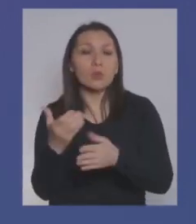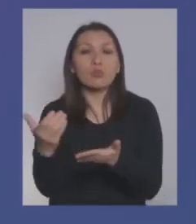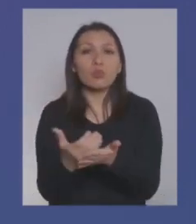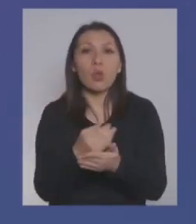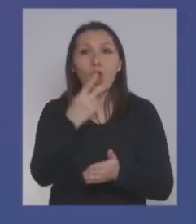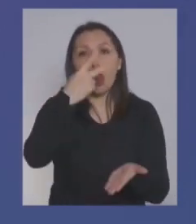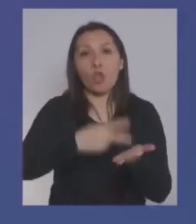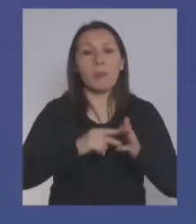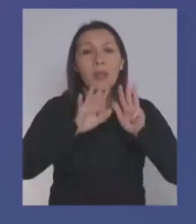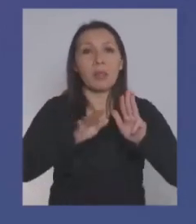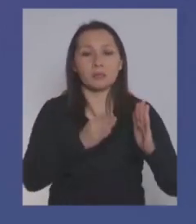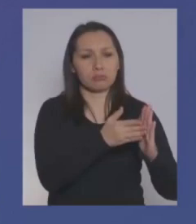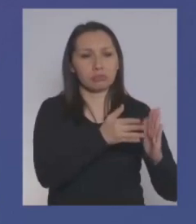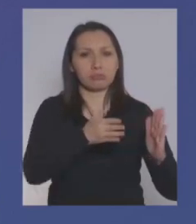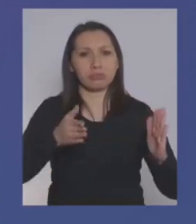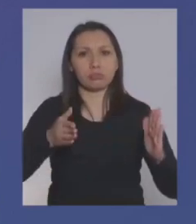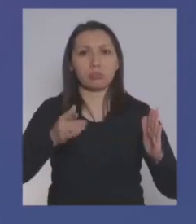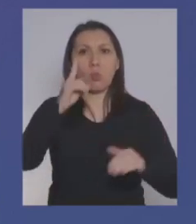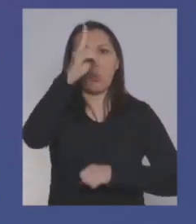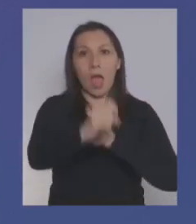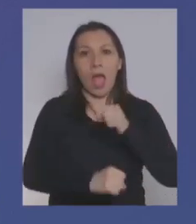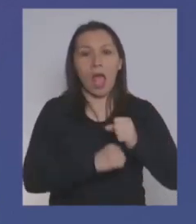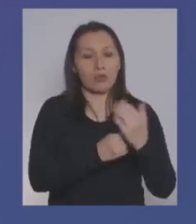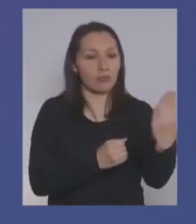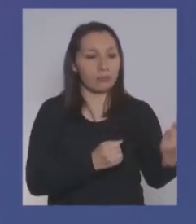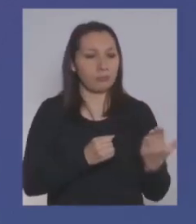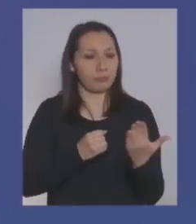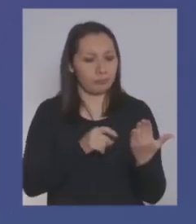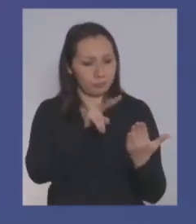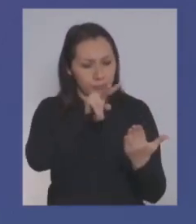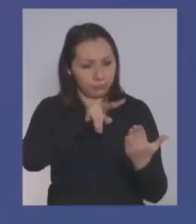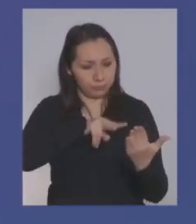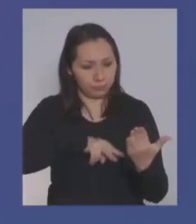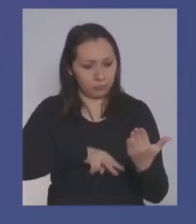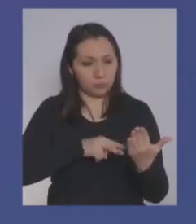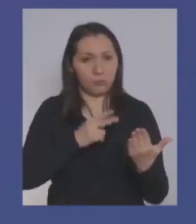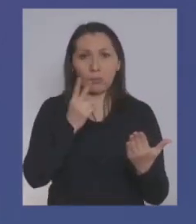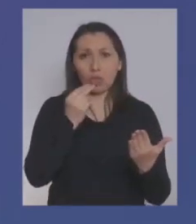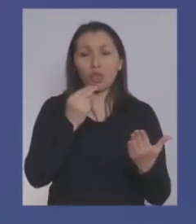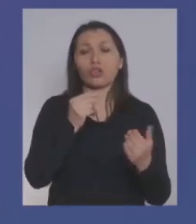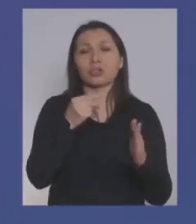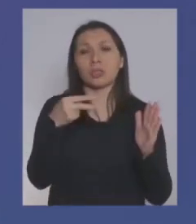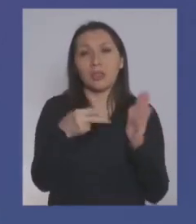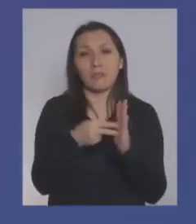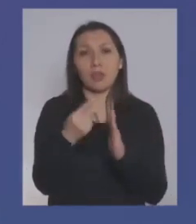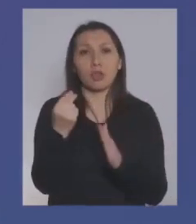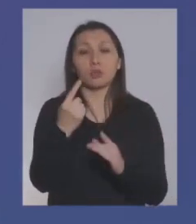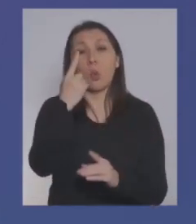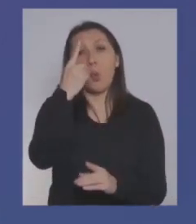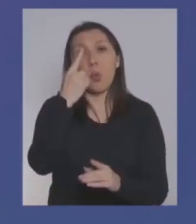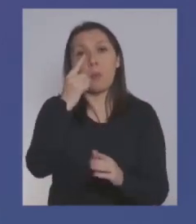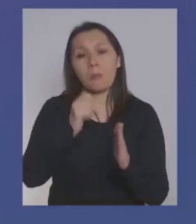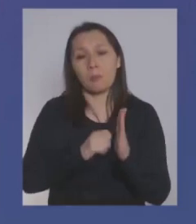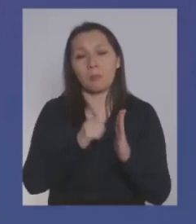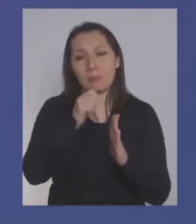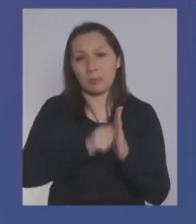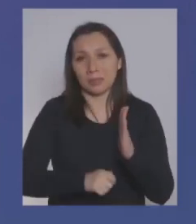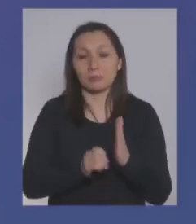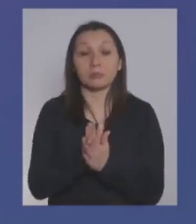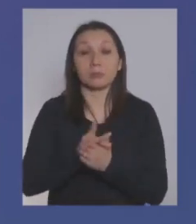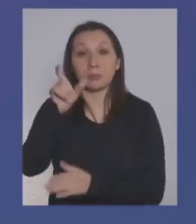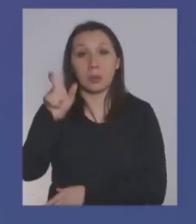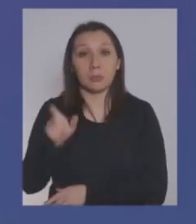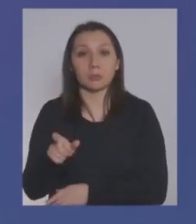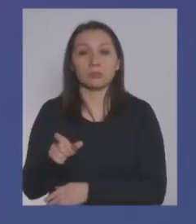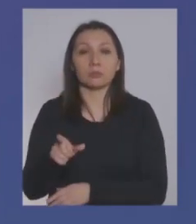2019, a mí me parece el ingreso anual. Y el ingreso anual, si tengo 12 y lo divido por 12, me da 1 al menos, ¿cierto? Pero si una